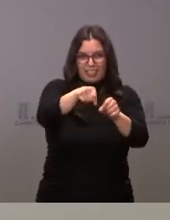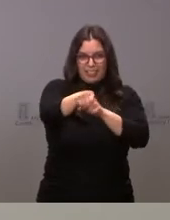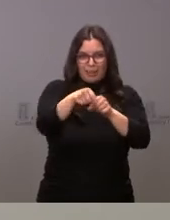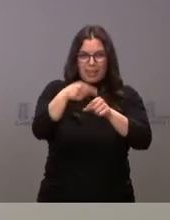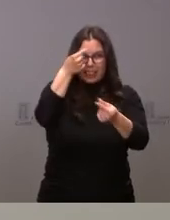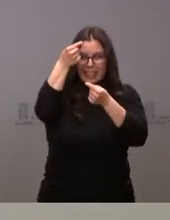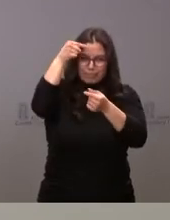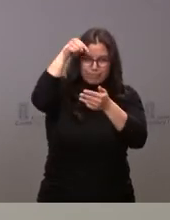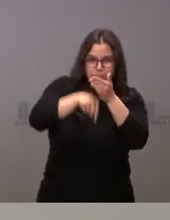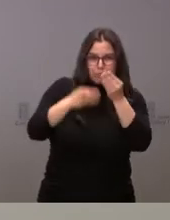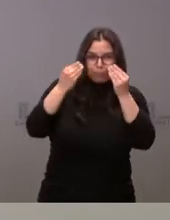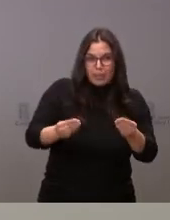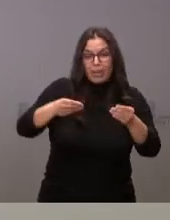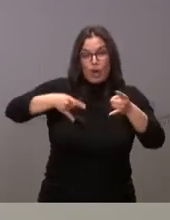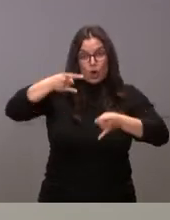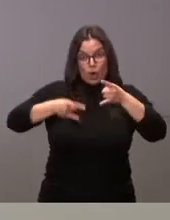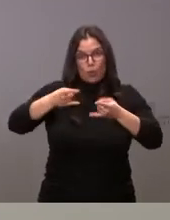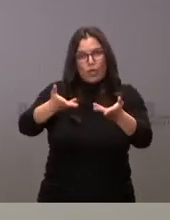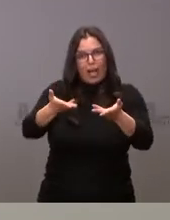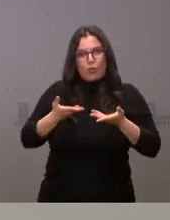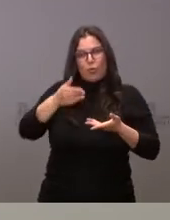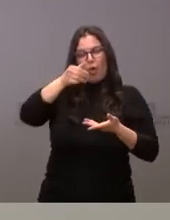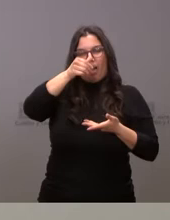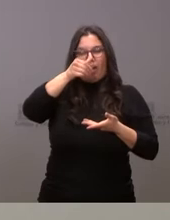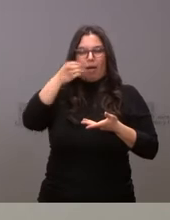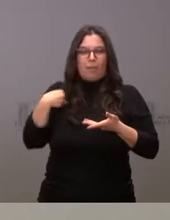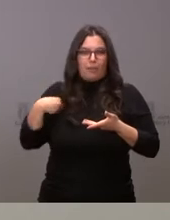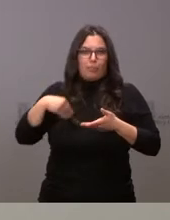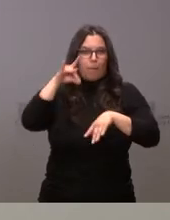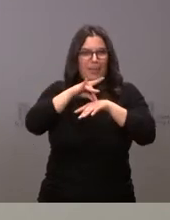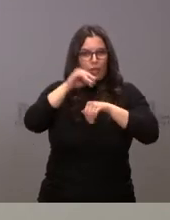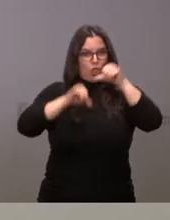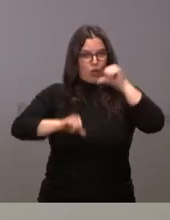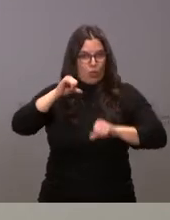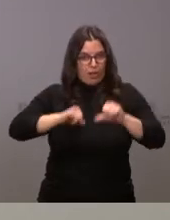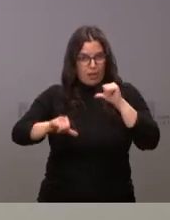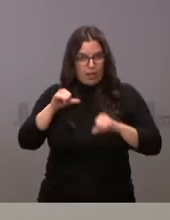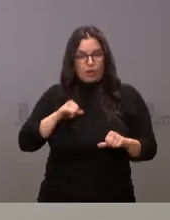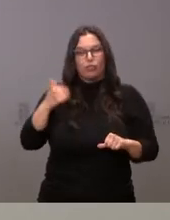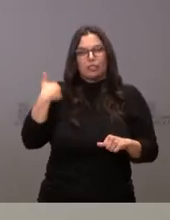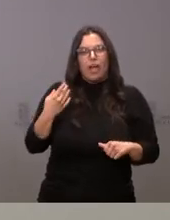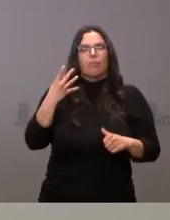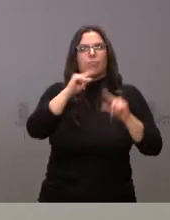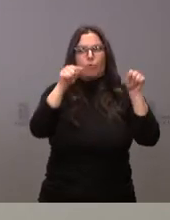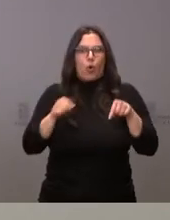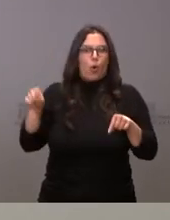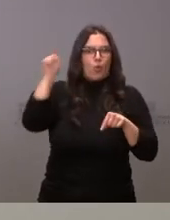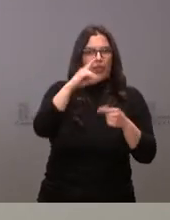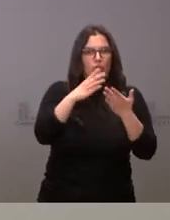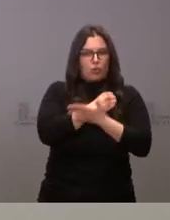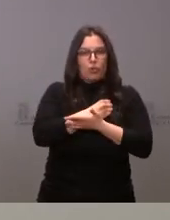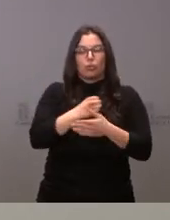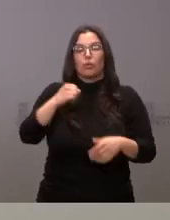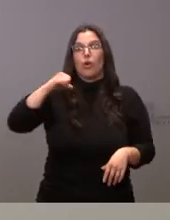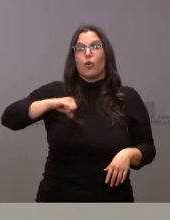disponible en nuestra comunidad autónoma en cuatro provincias. Y, por tanto, para el conjunto de castilleros es accesible el Hospital